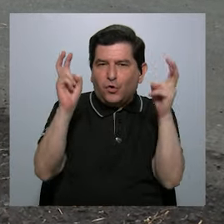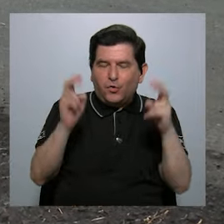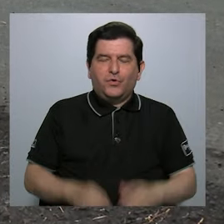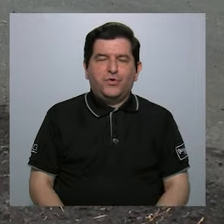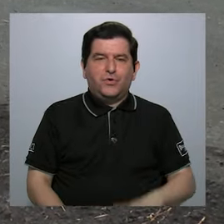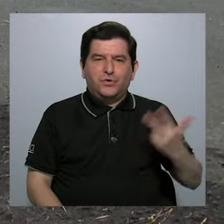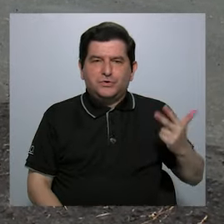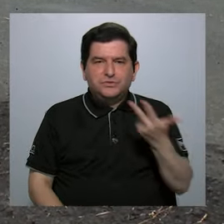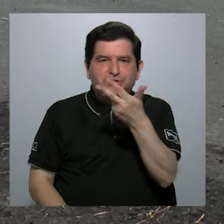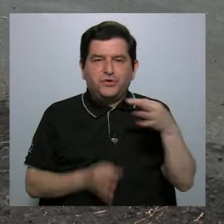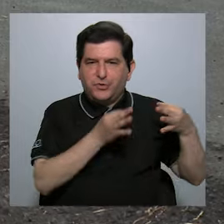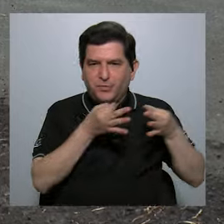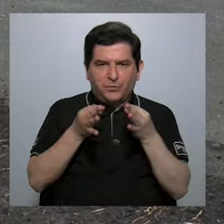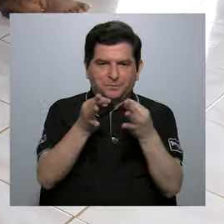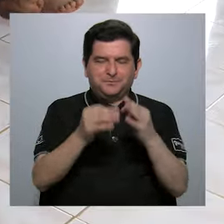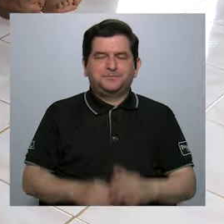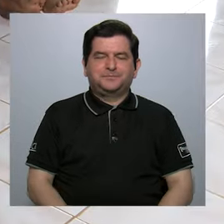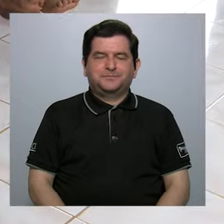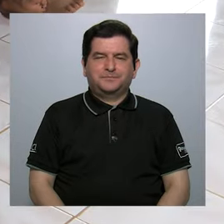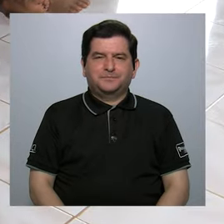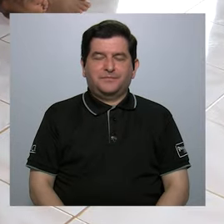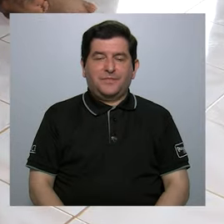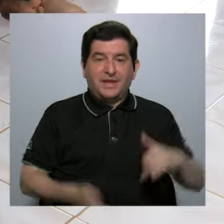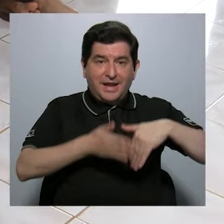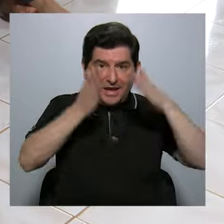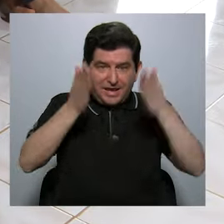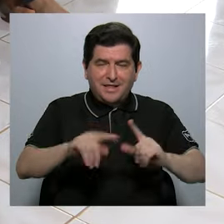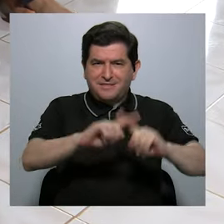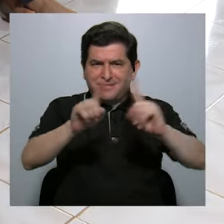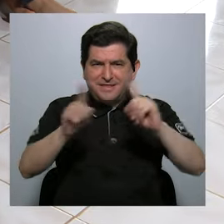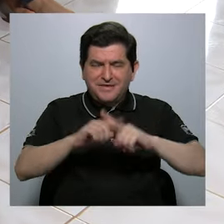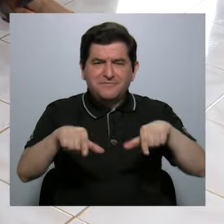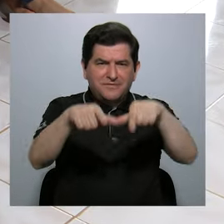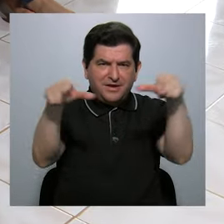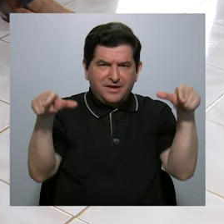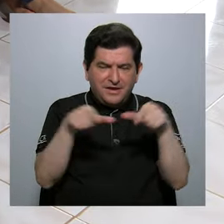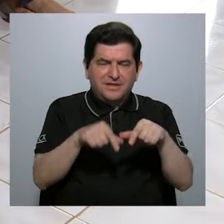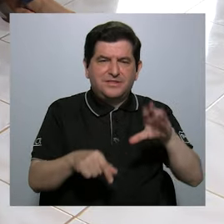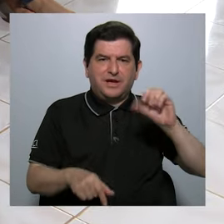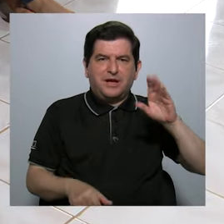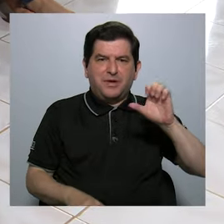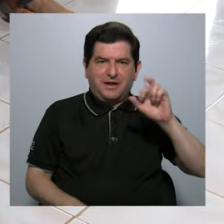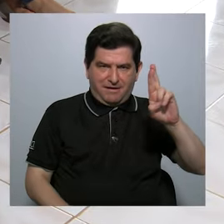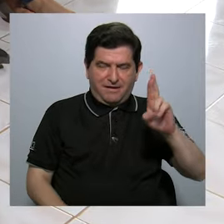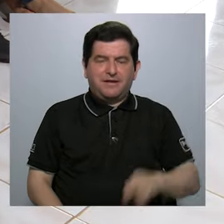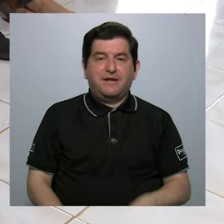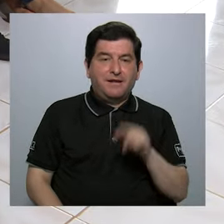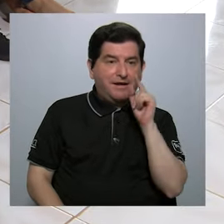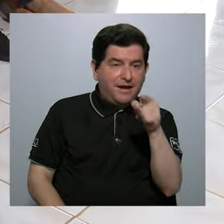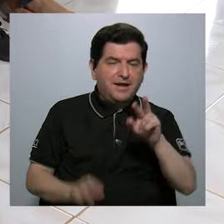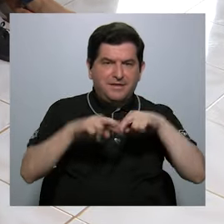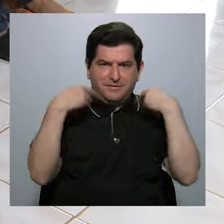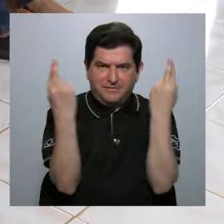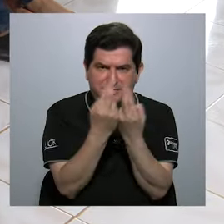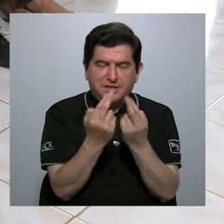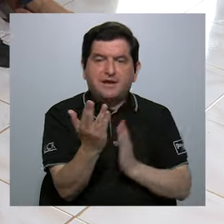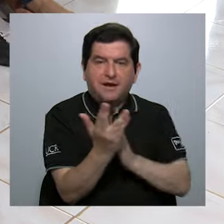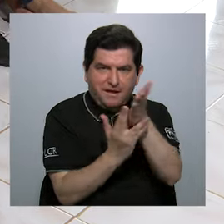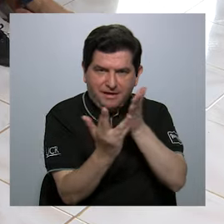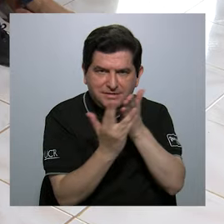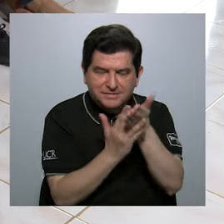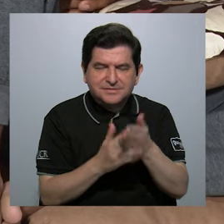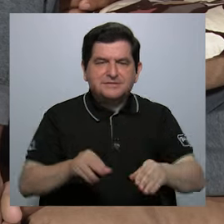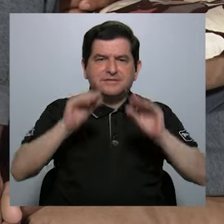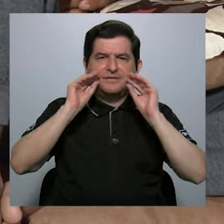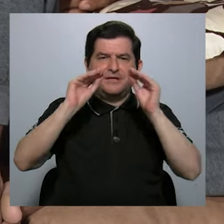en Chiripó de Turrialba, donde estudiantes de diversos territorios cabécares se encuentran para tener acceso a una